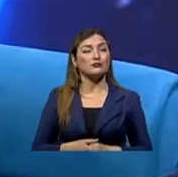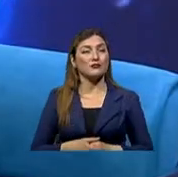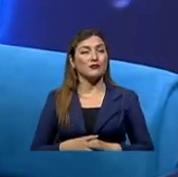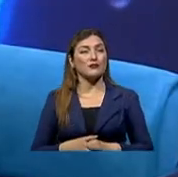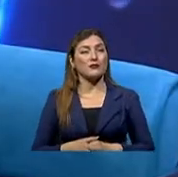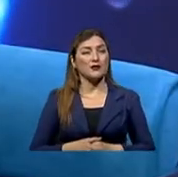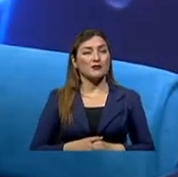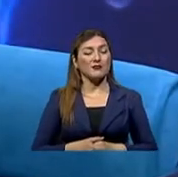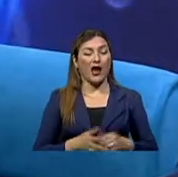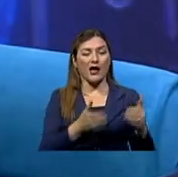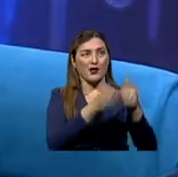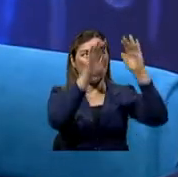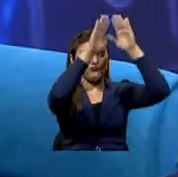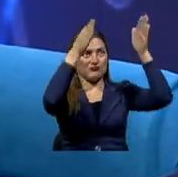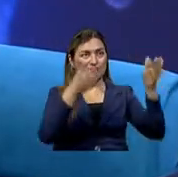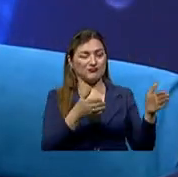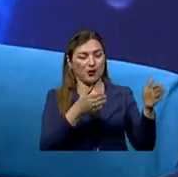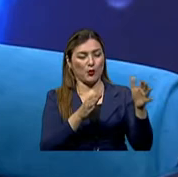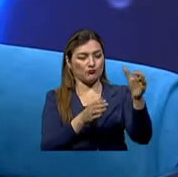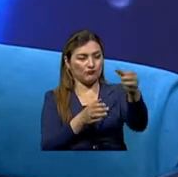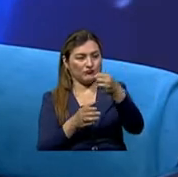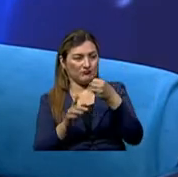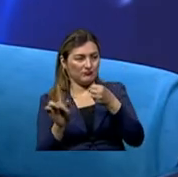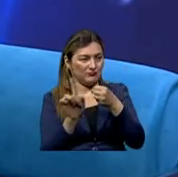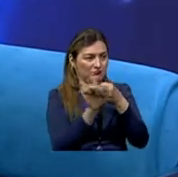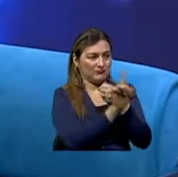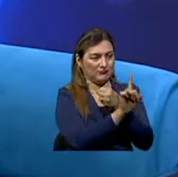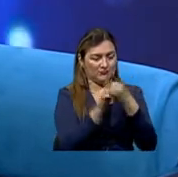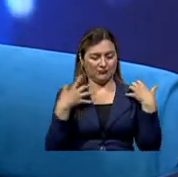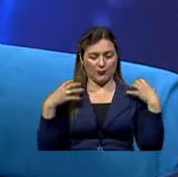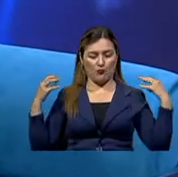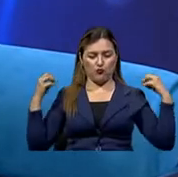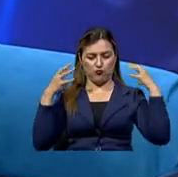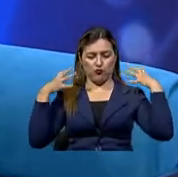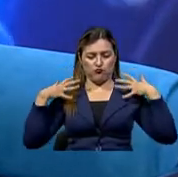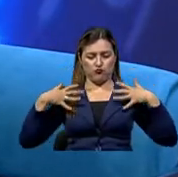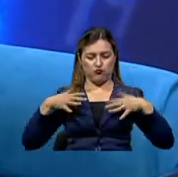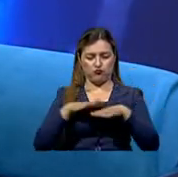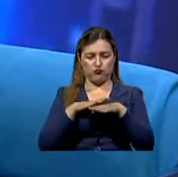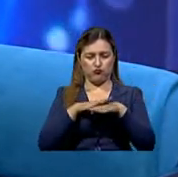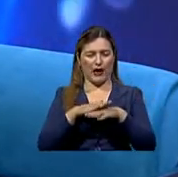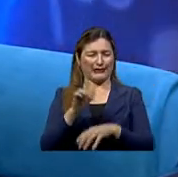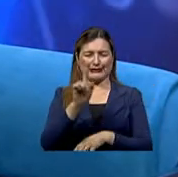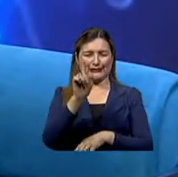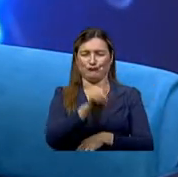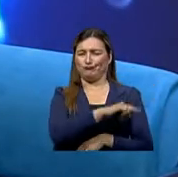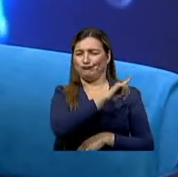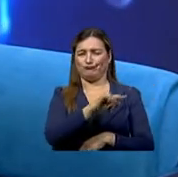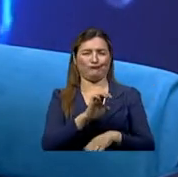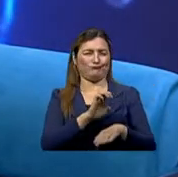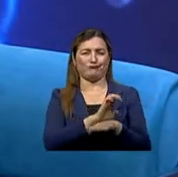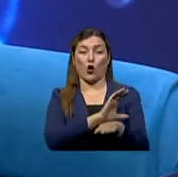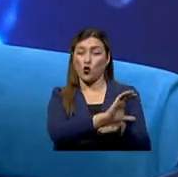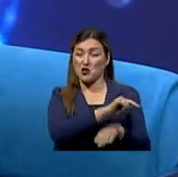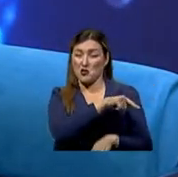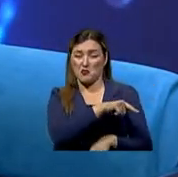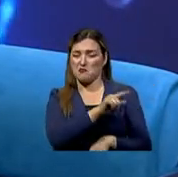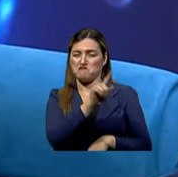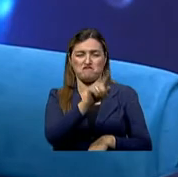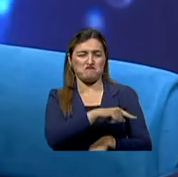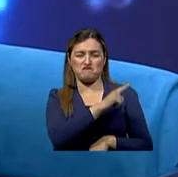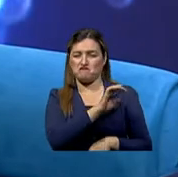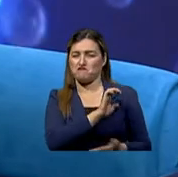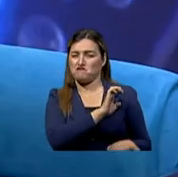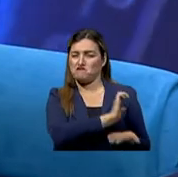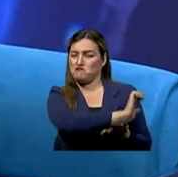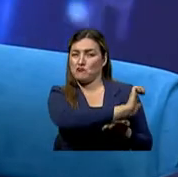mercado porque realmente los niveles de cáncer en piel en gente joven por este tipo de radiación han ido aumentando. Entonces, no es aconsejable para nada las cámaras de bronceado